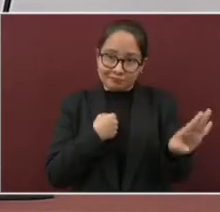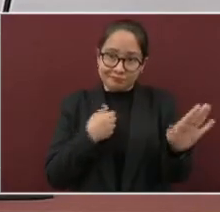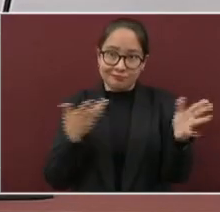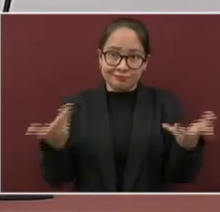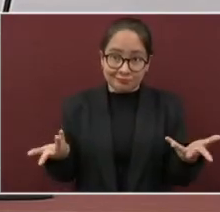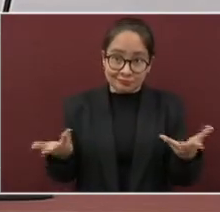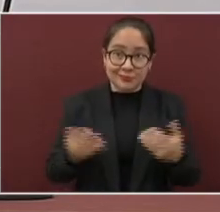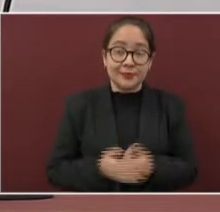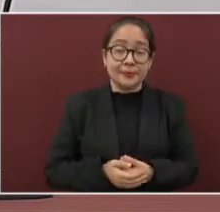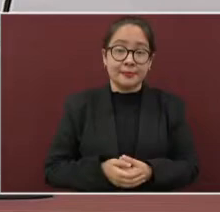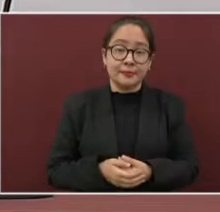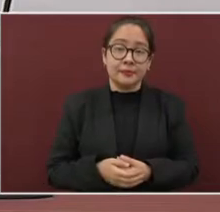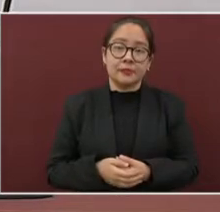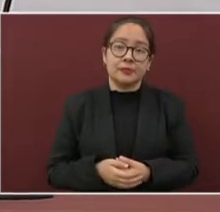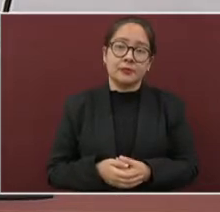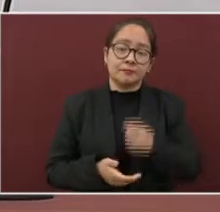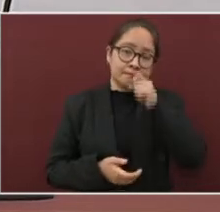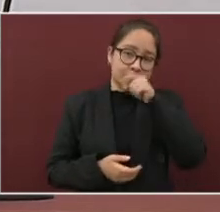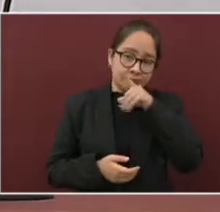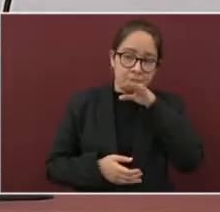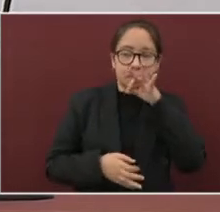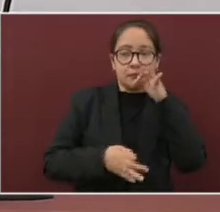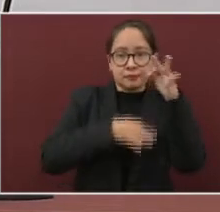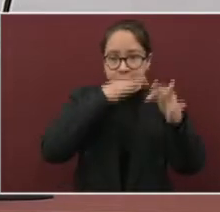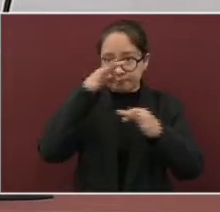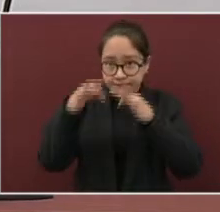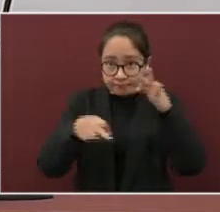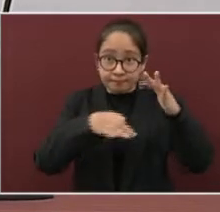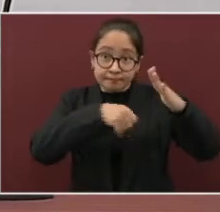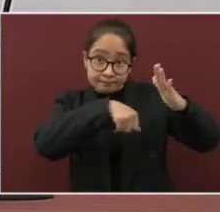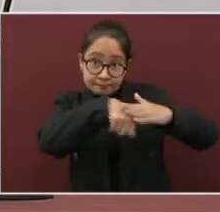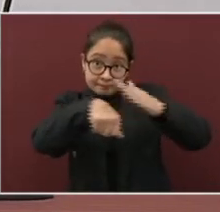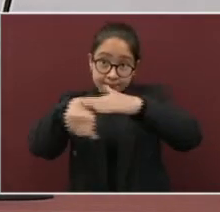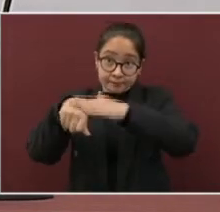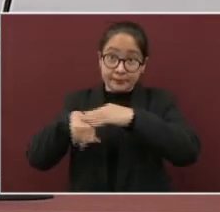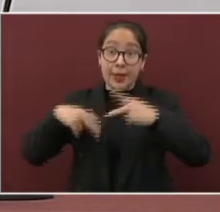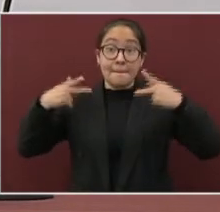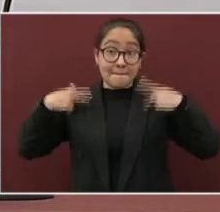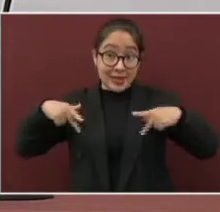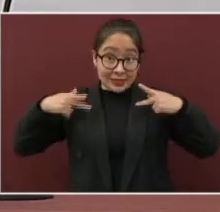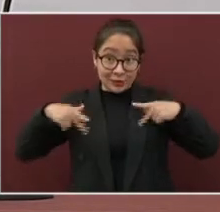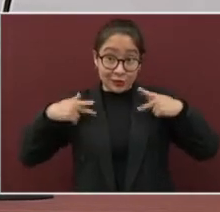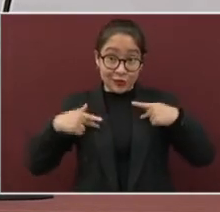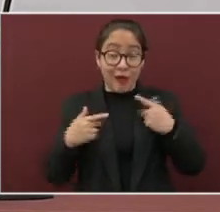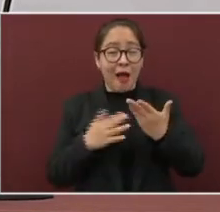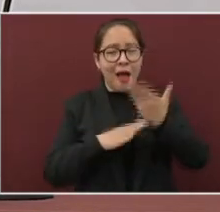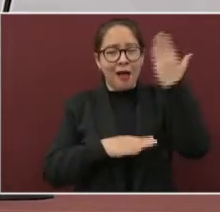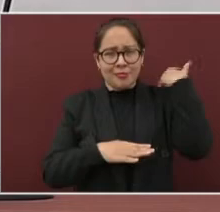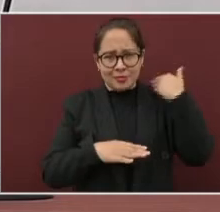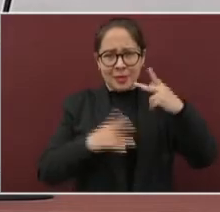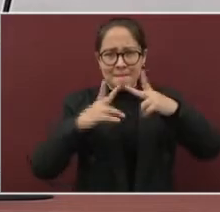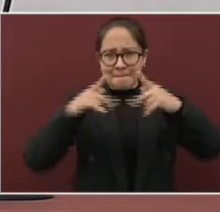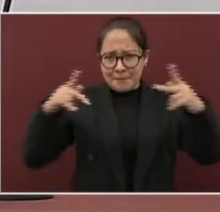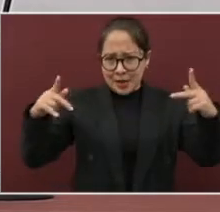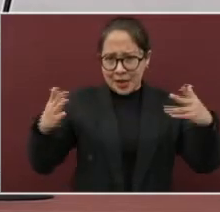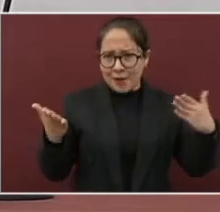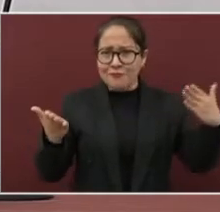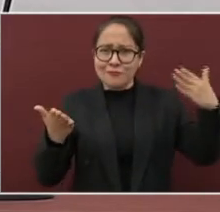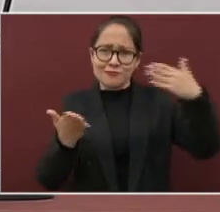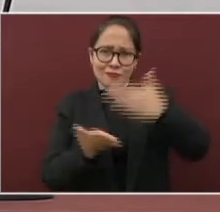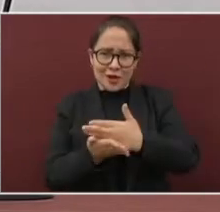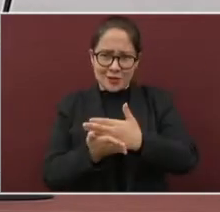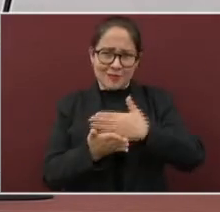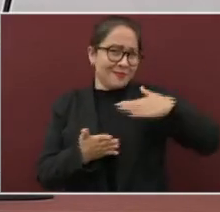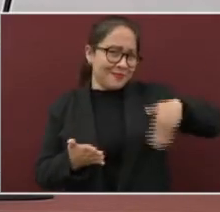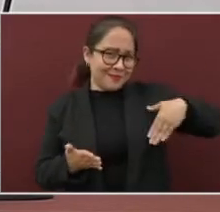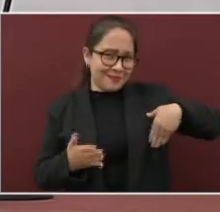también se hace el exhorto a las personas que acudieron a las playas, precisamente estos